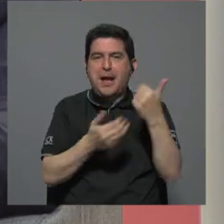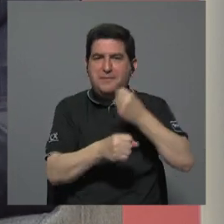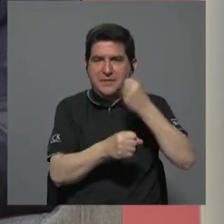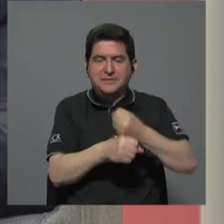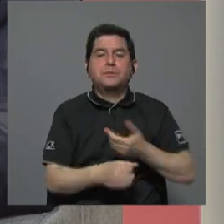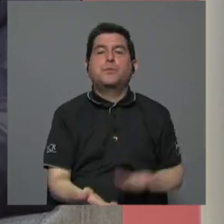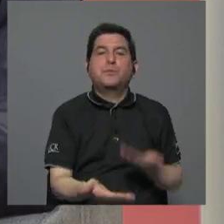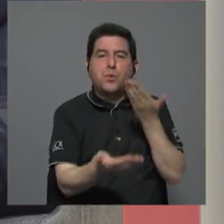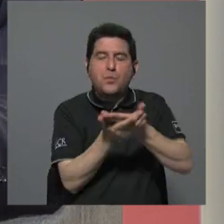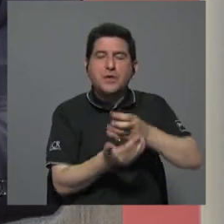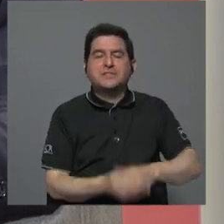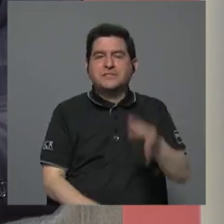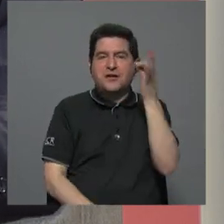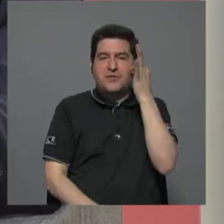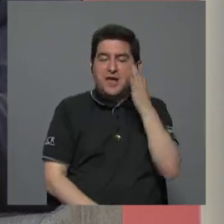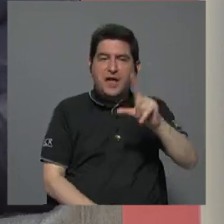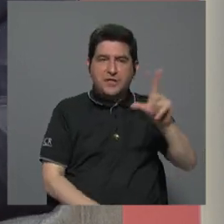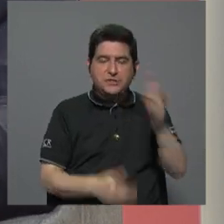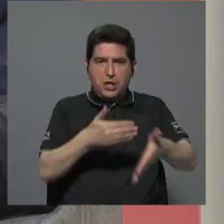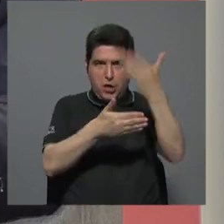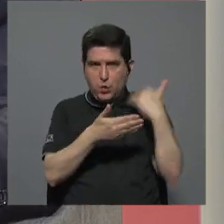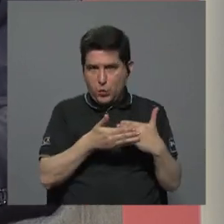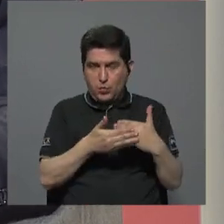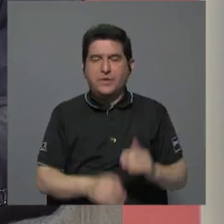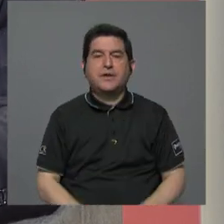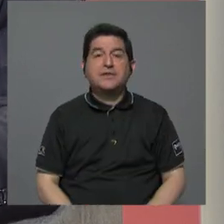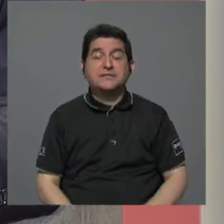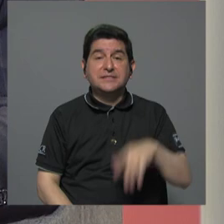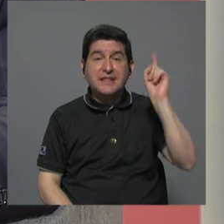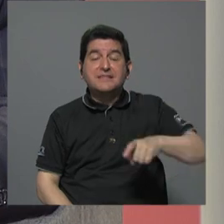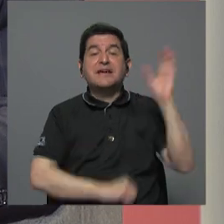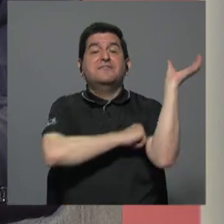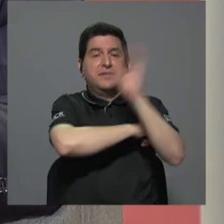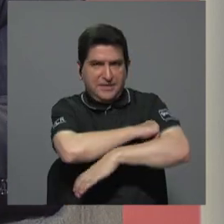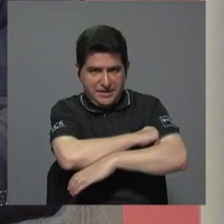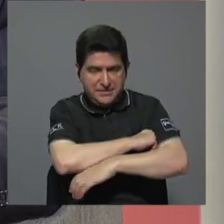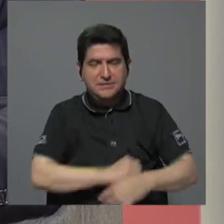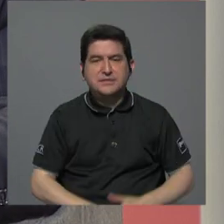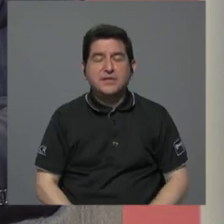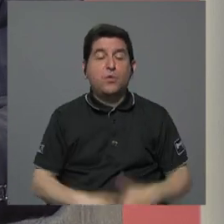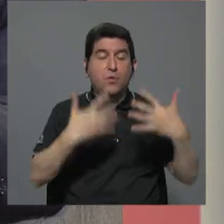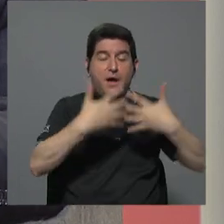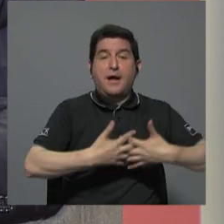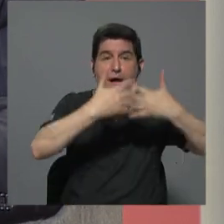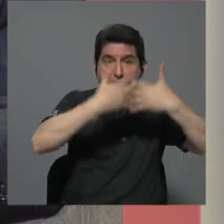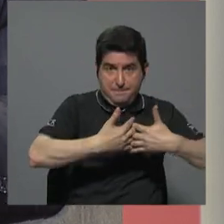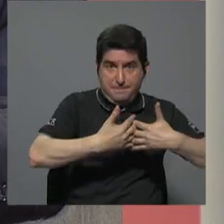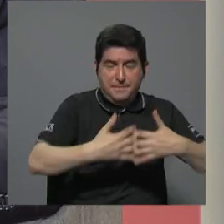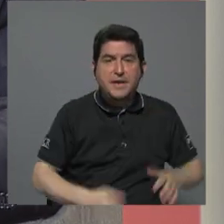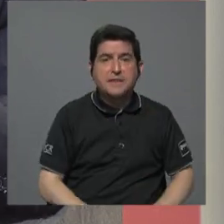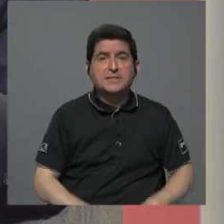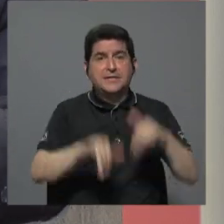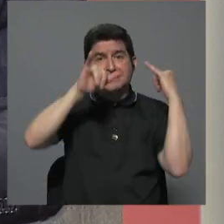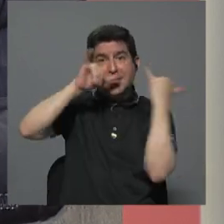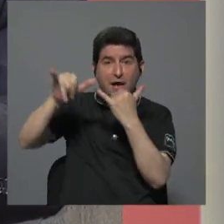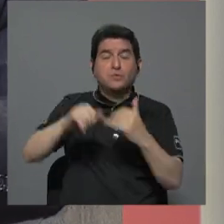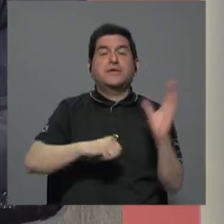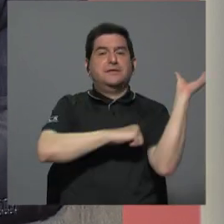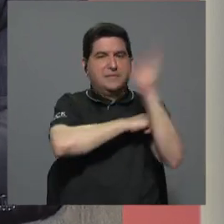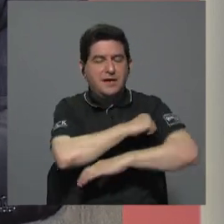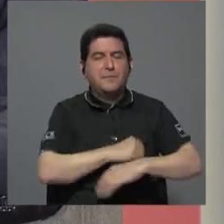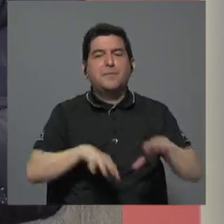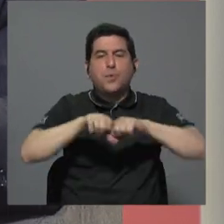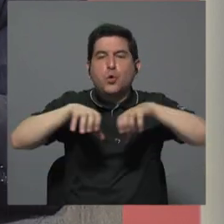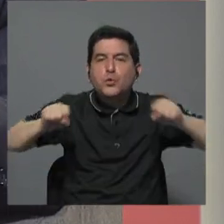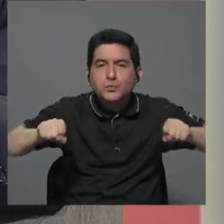las propuestas que José María Figuérez hizo este lunes es que tiene que haber una sanción a aquellas empresas que han sido acosadas y condenadas por